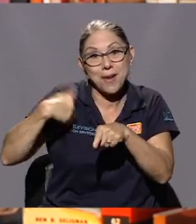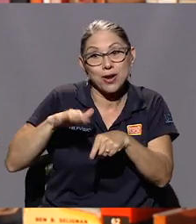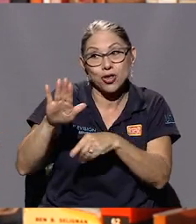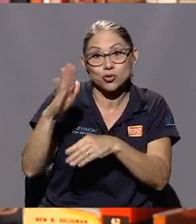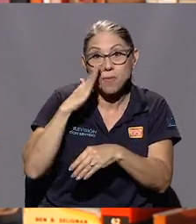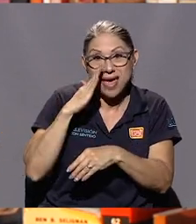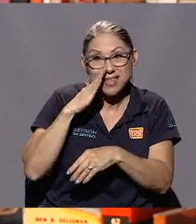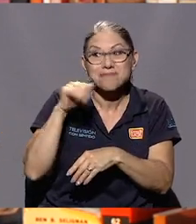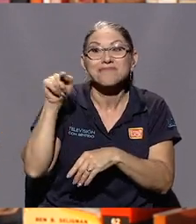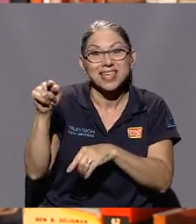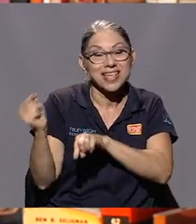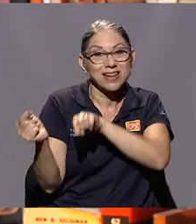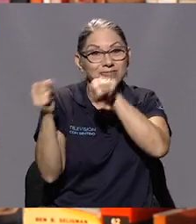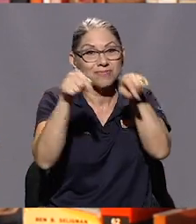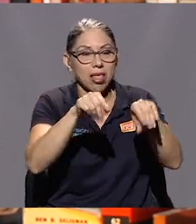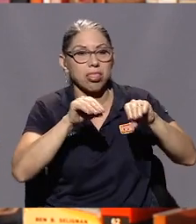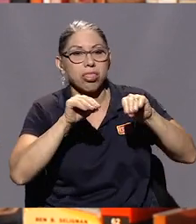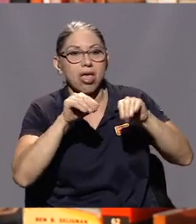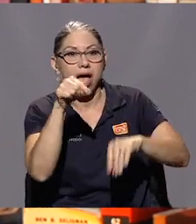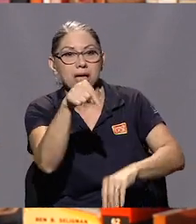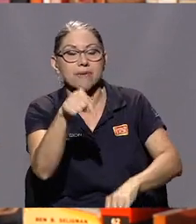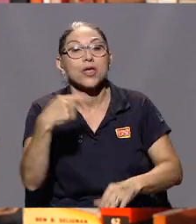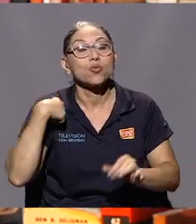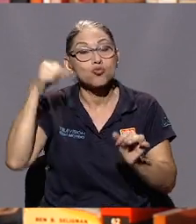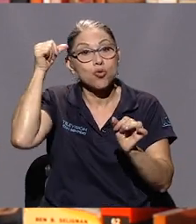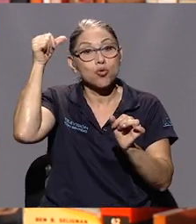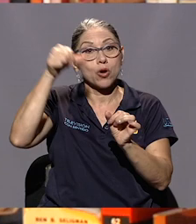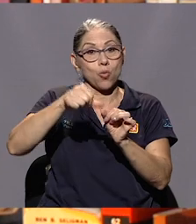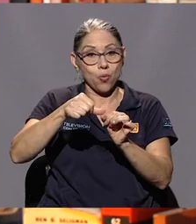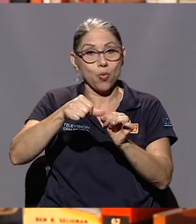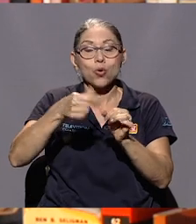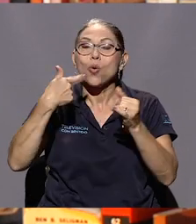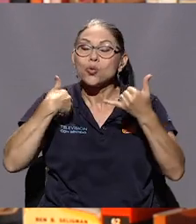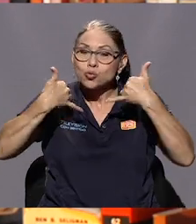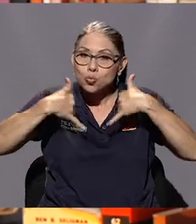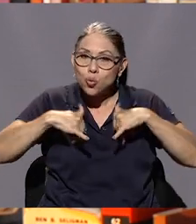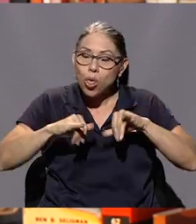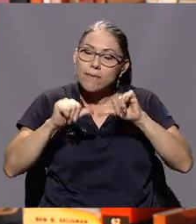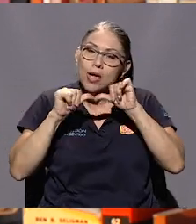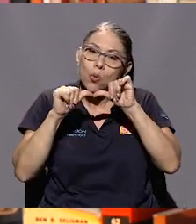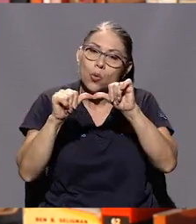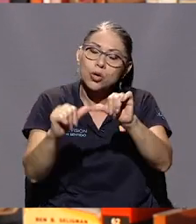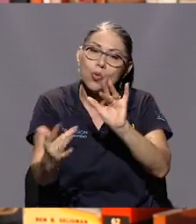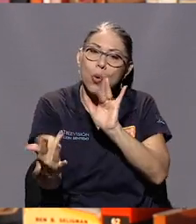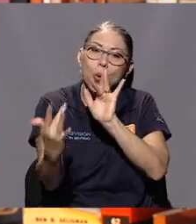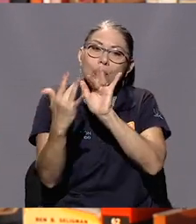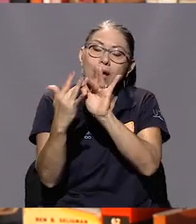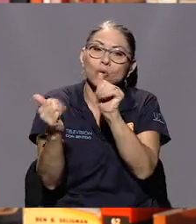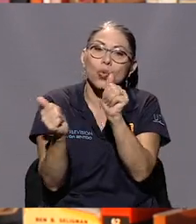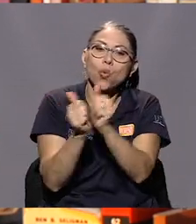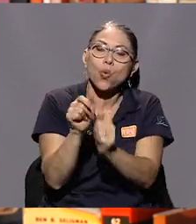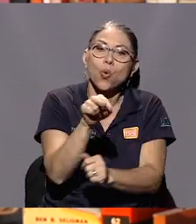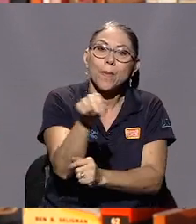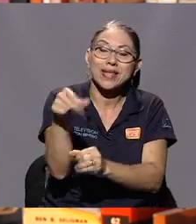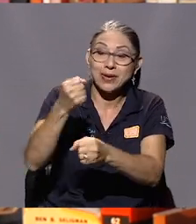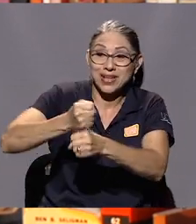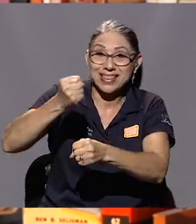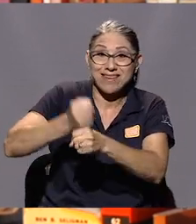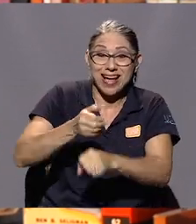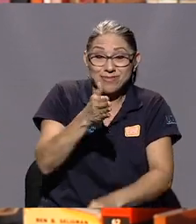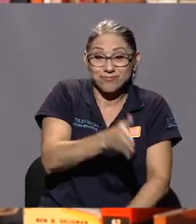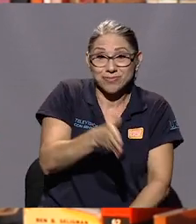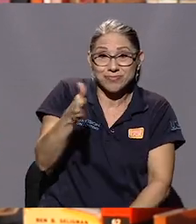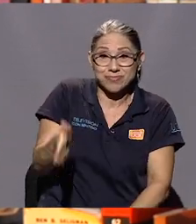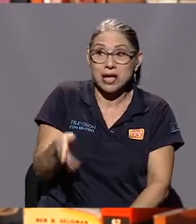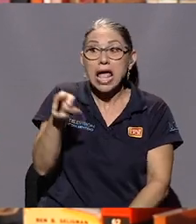Y recibió ahí. Lo recuerdo perfectamente porque sigue, sigo teniendo mucho contacto con un compañero que